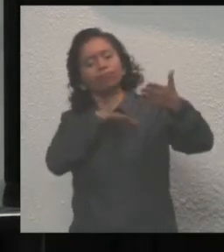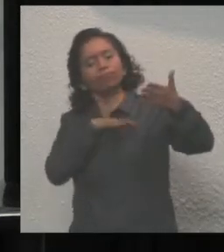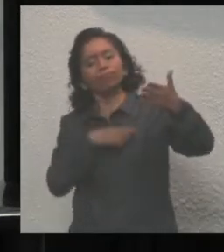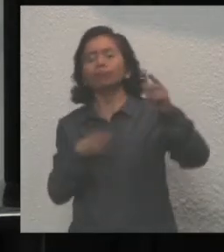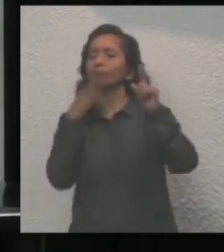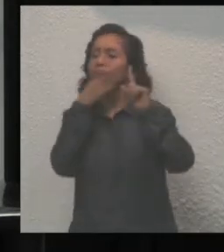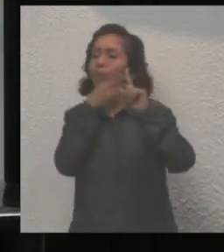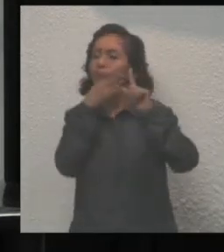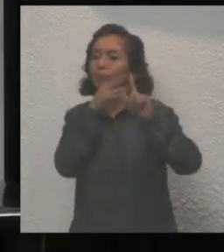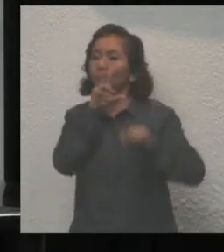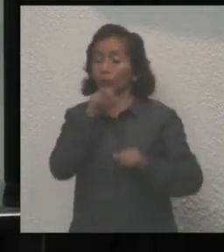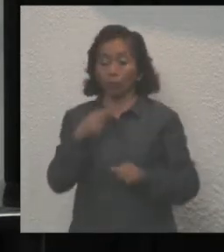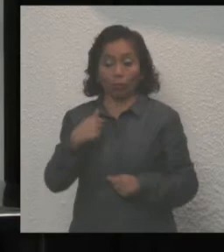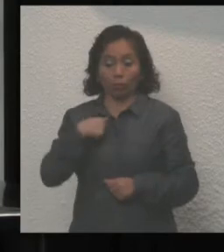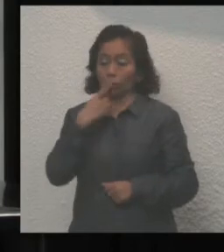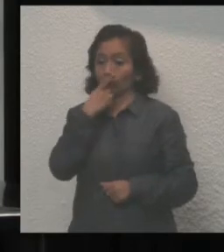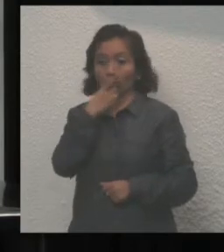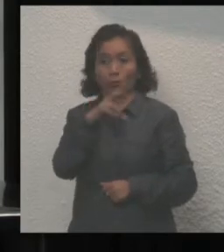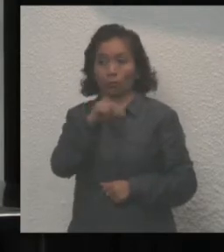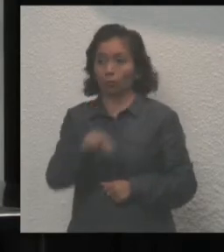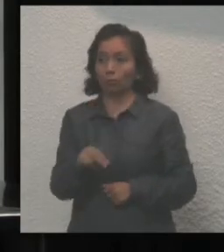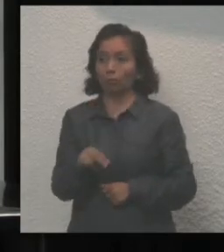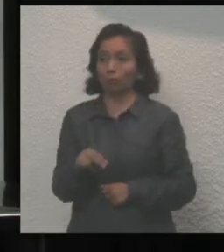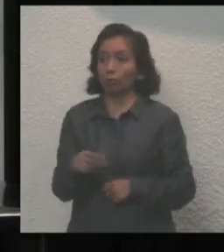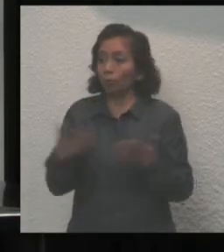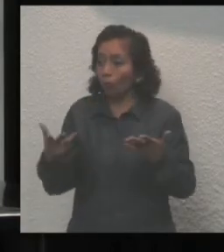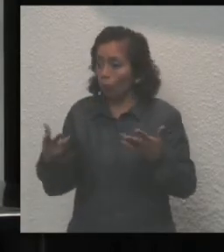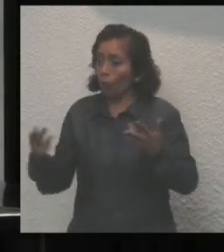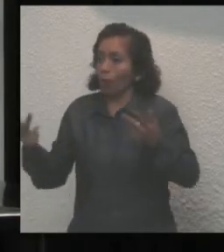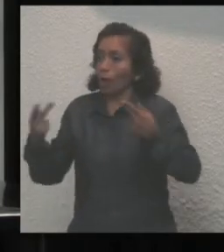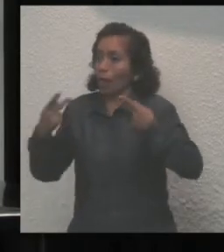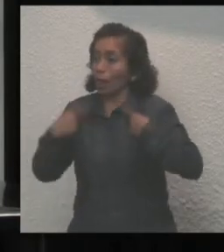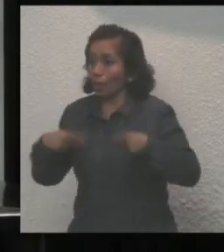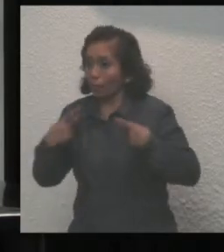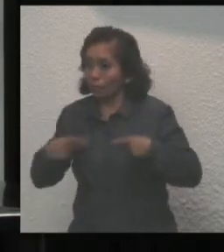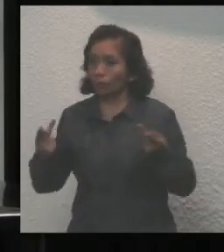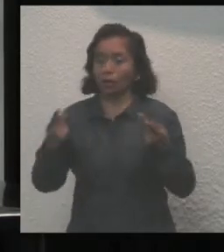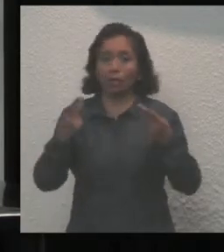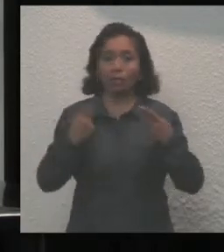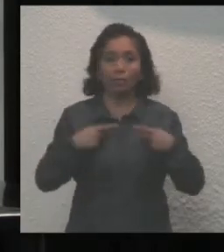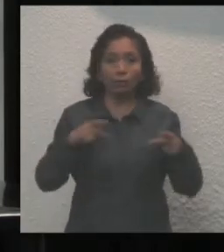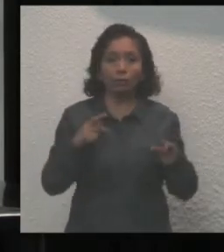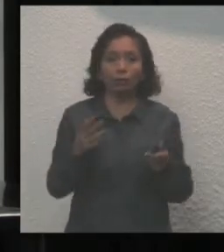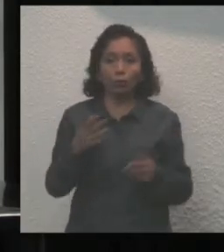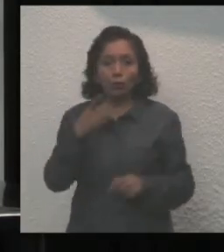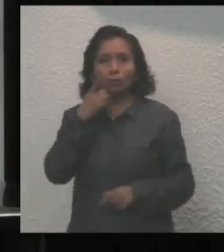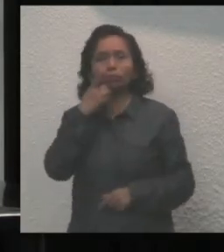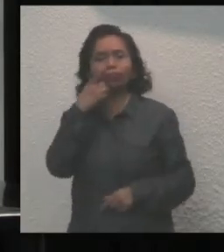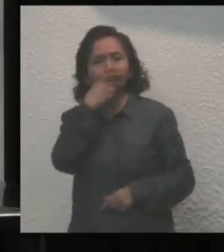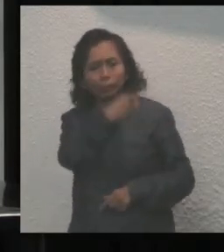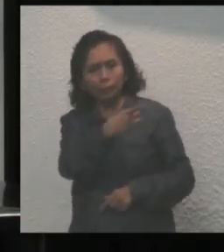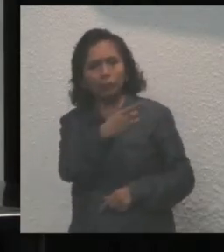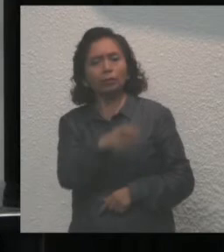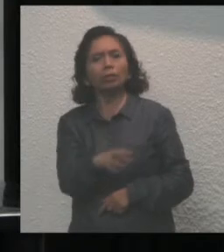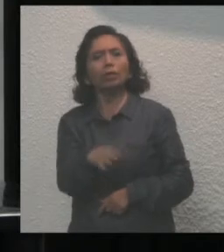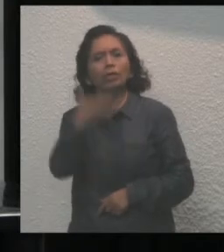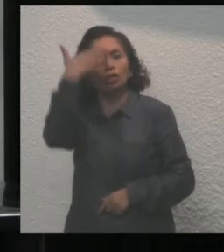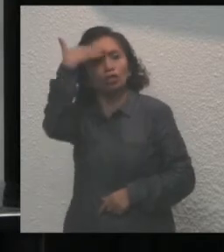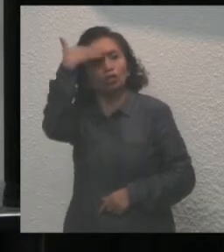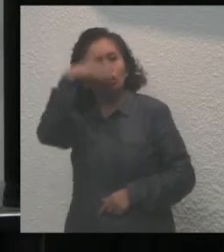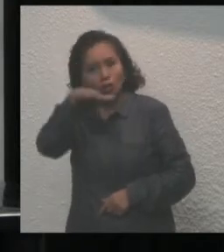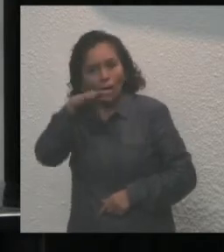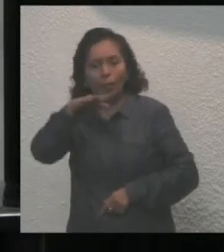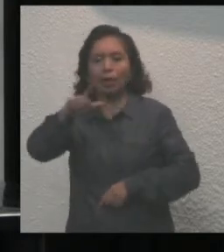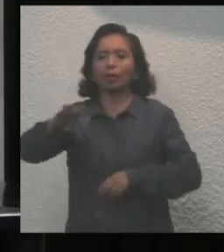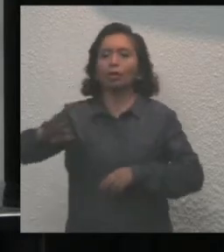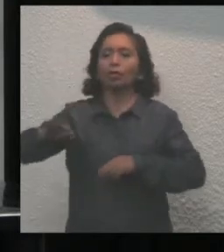no lo decimos nosotros. Lo dicen las y los ciudadanos que con su aprobación reconocen el trabajo de este